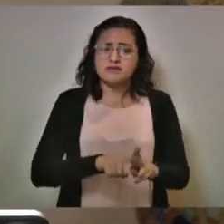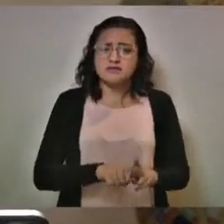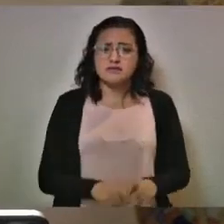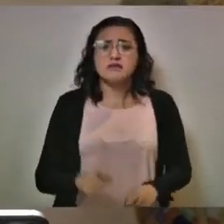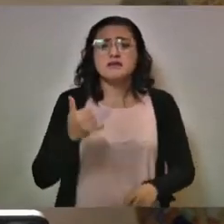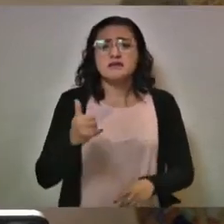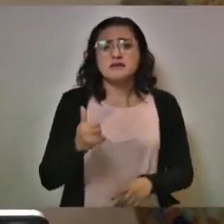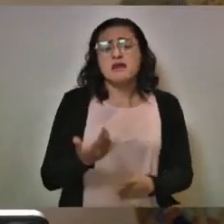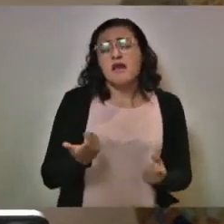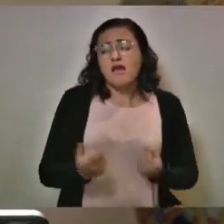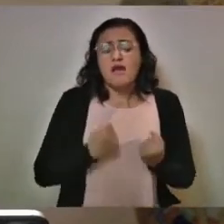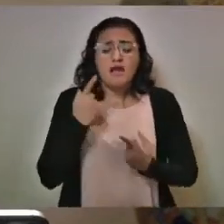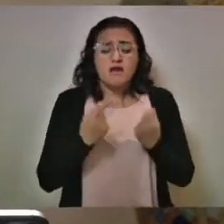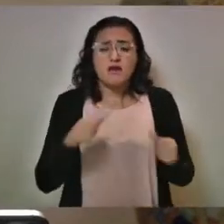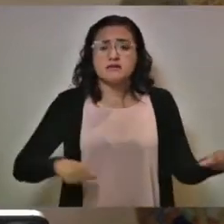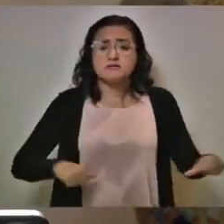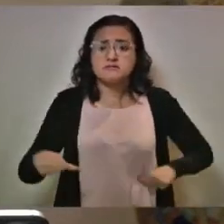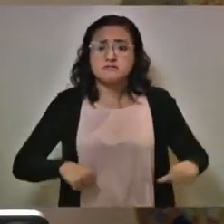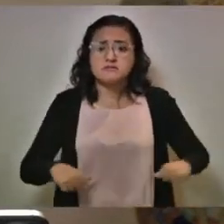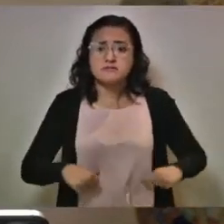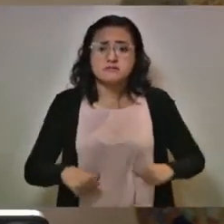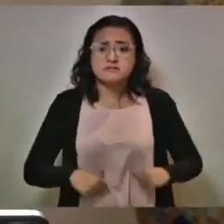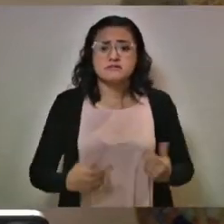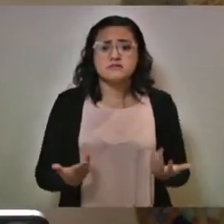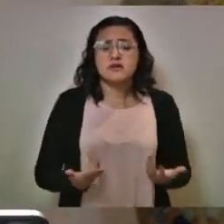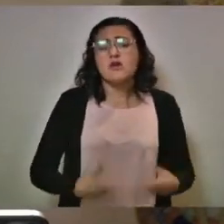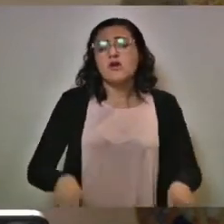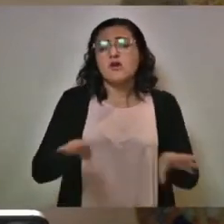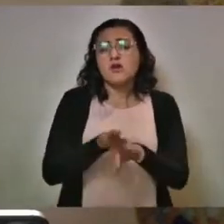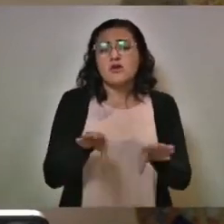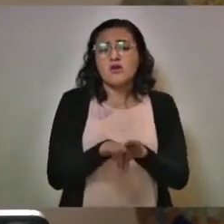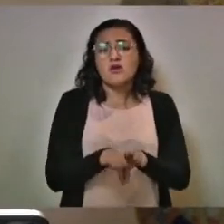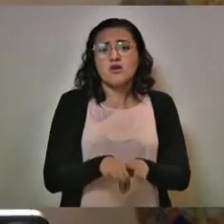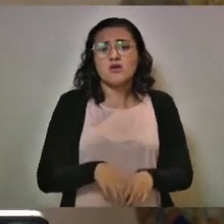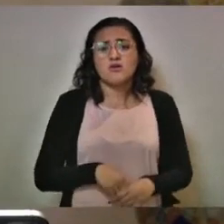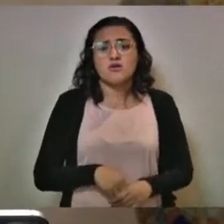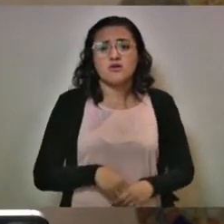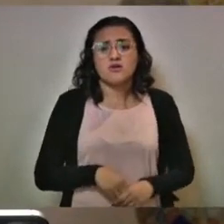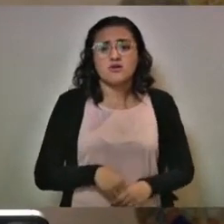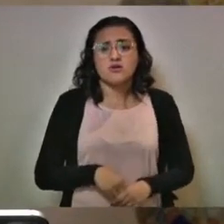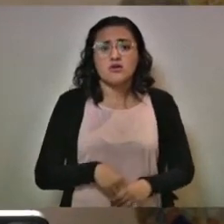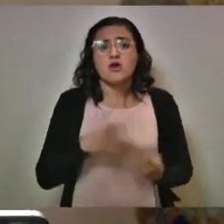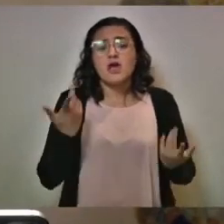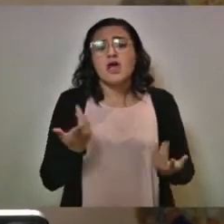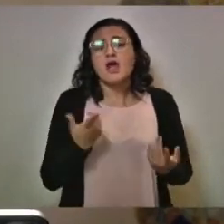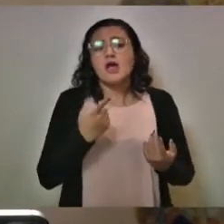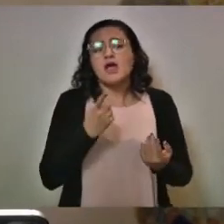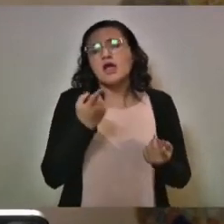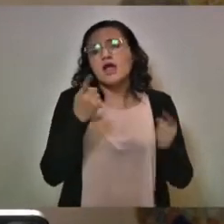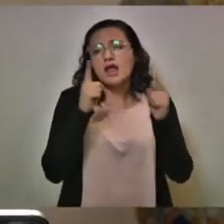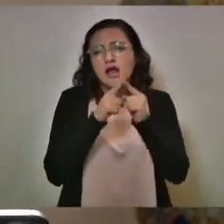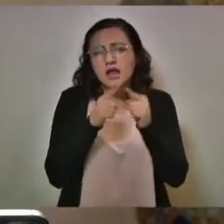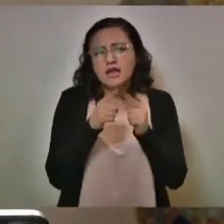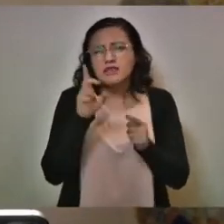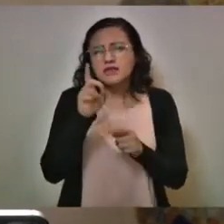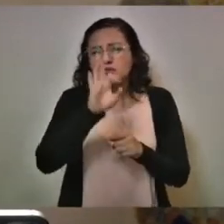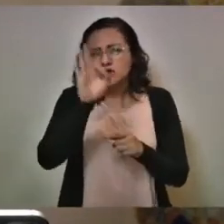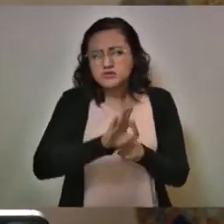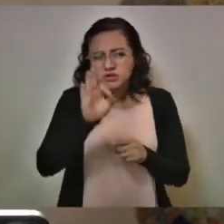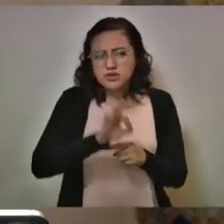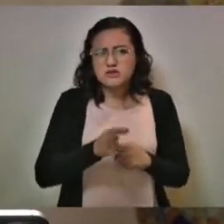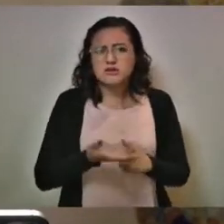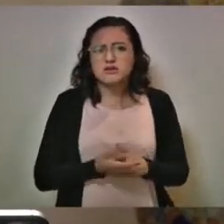Y algunas actividades sociales como el culto religioso en un 30%,